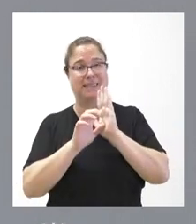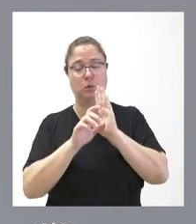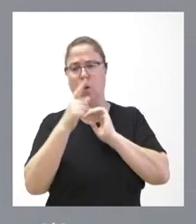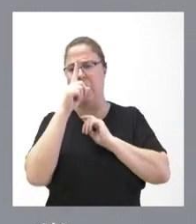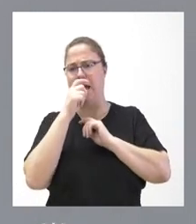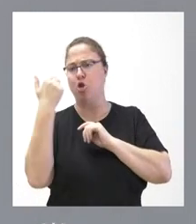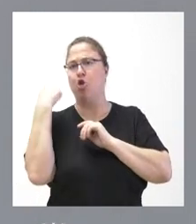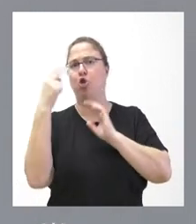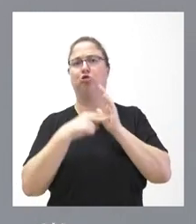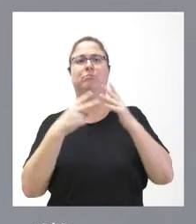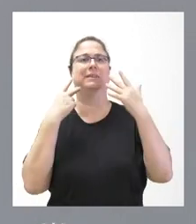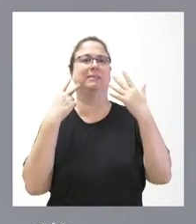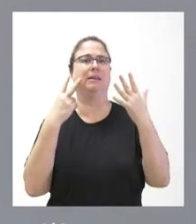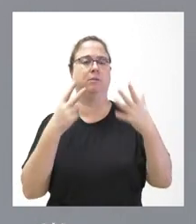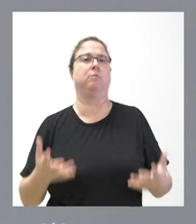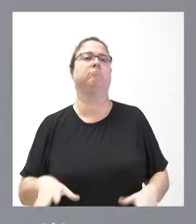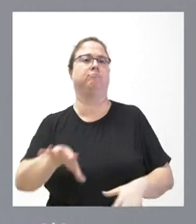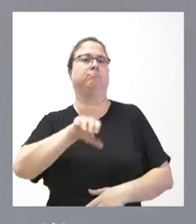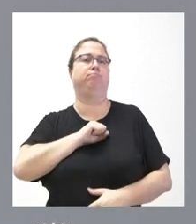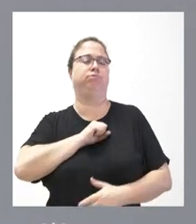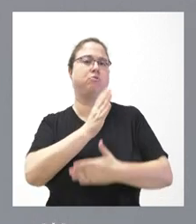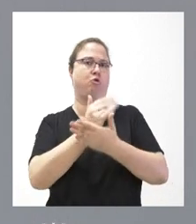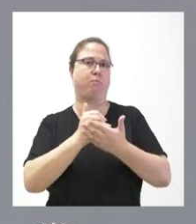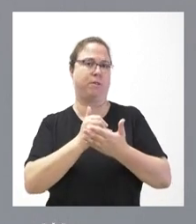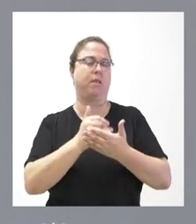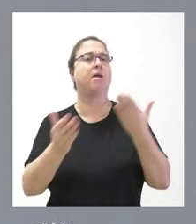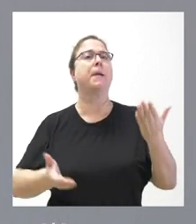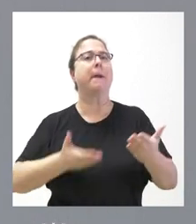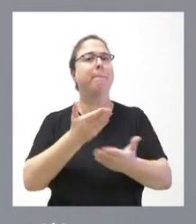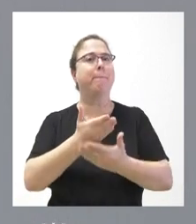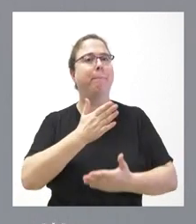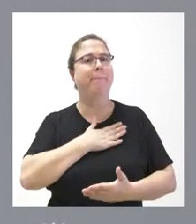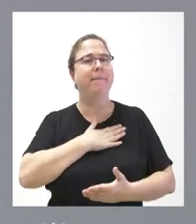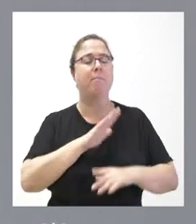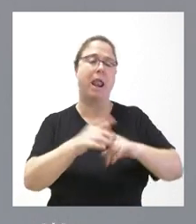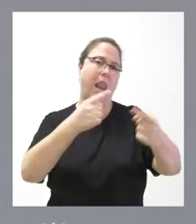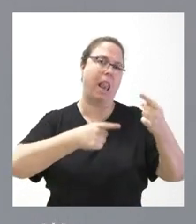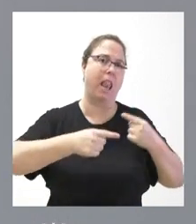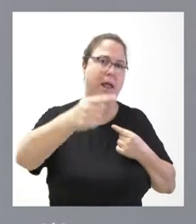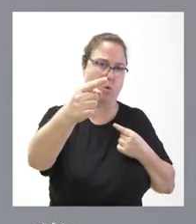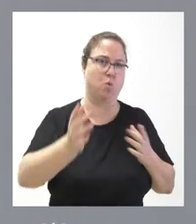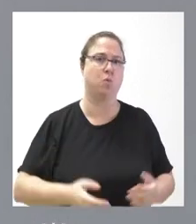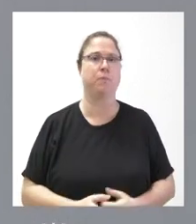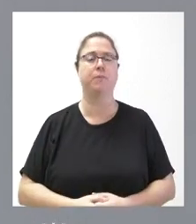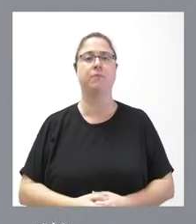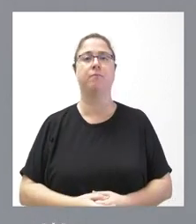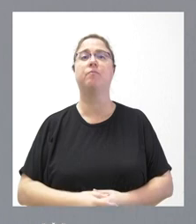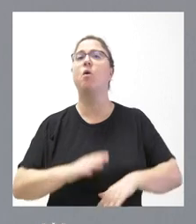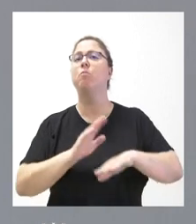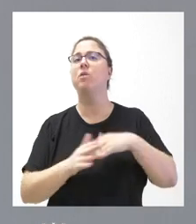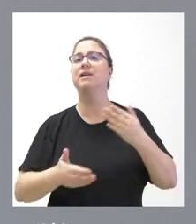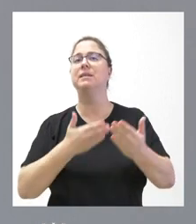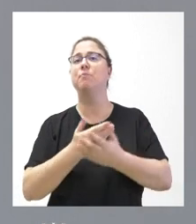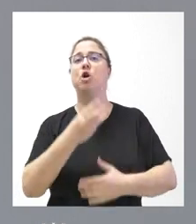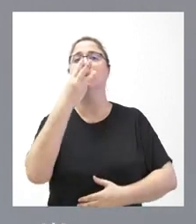2007, son asumidas por la comunidad autónoma, se nos pidan otras las autorizaciones de endeudamiento para el largo plazo. ¿Por qué, habiéndose solicitado 35